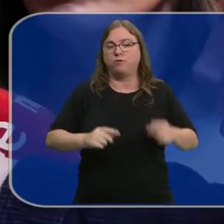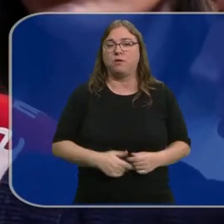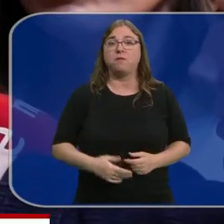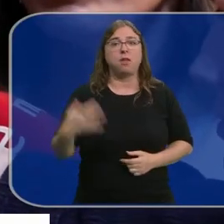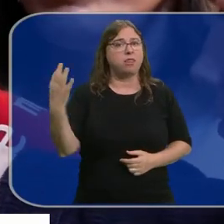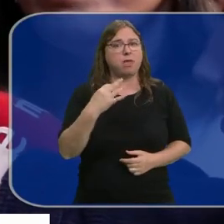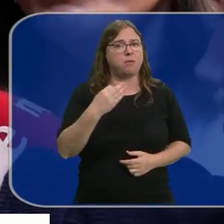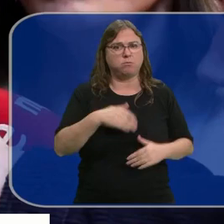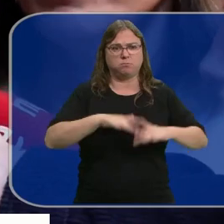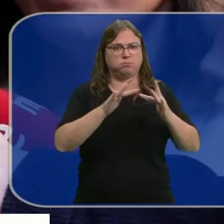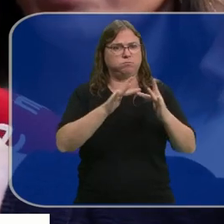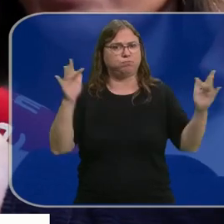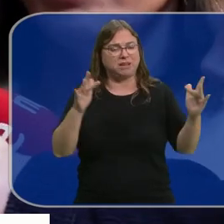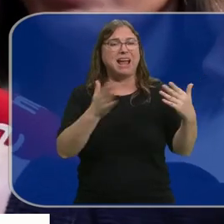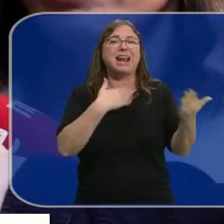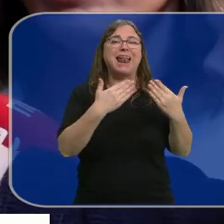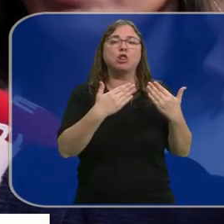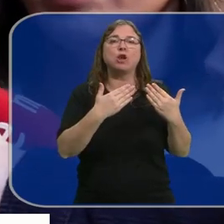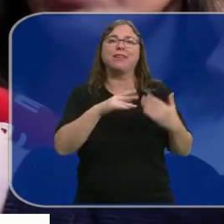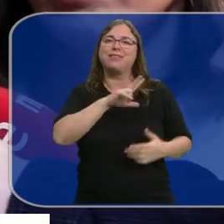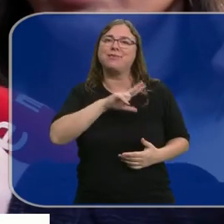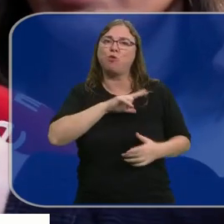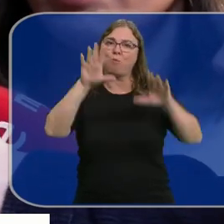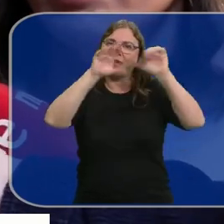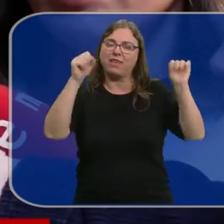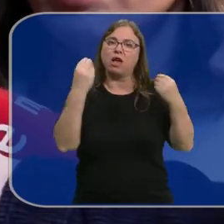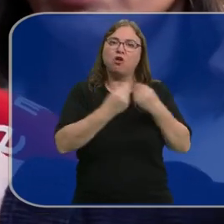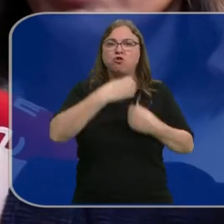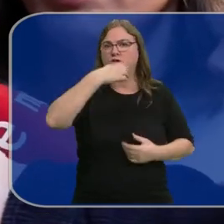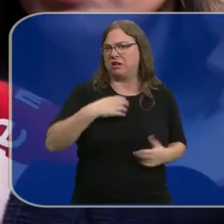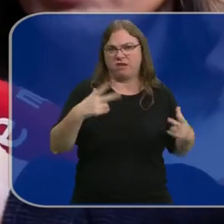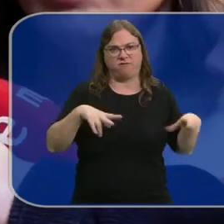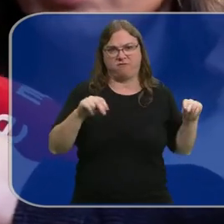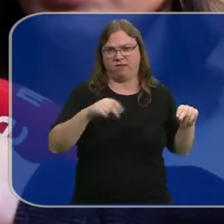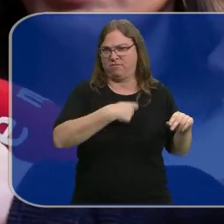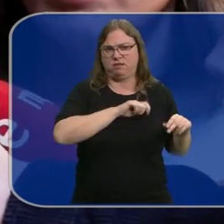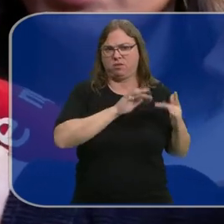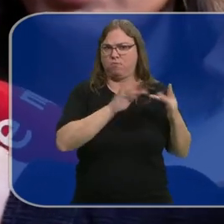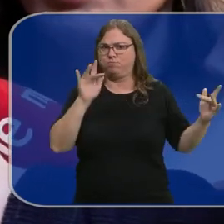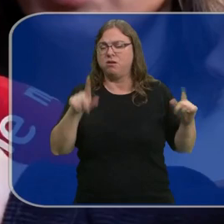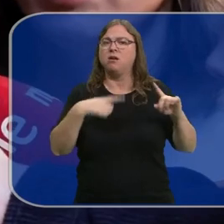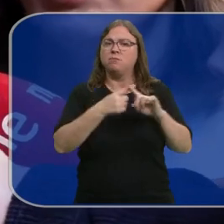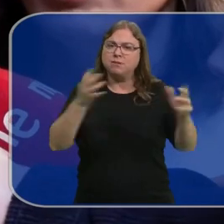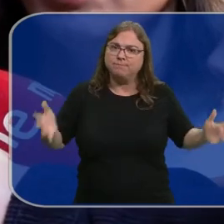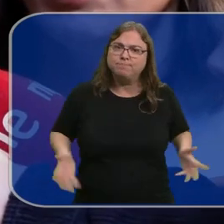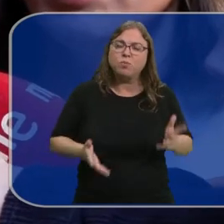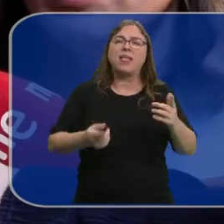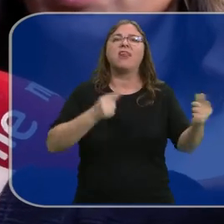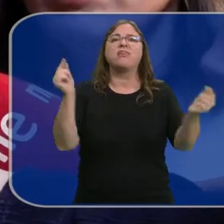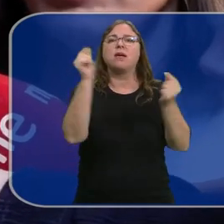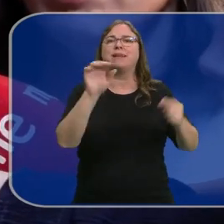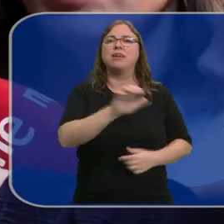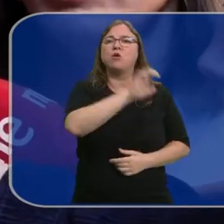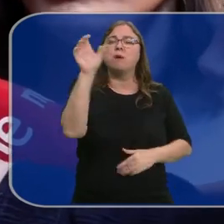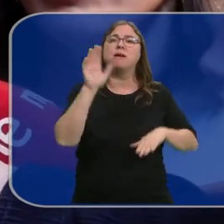Deberíamos suspender urgentemente las relaciones diplomáticas con el Estado de Israel, como España, y que además deberíamos impulsar el debate a nivel